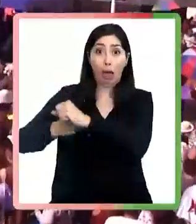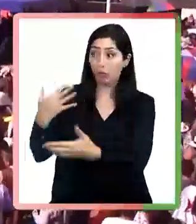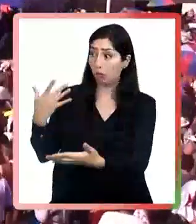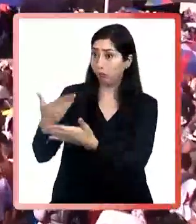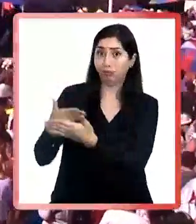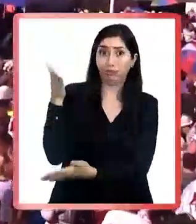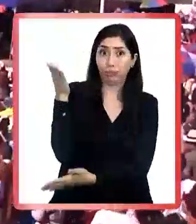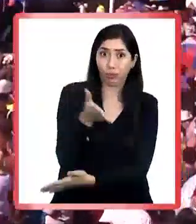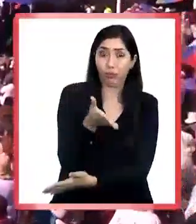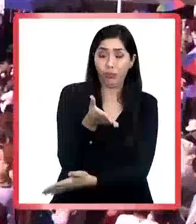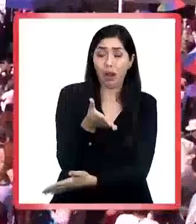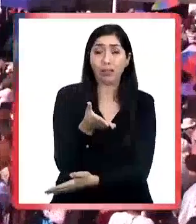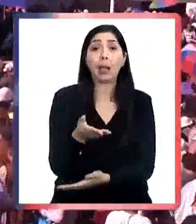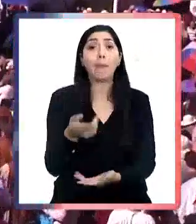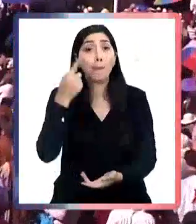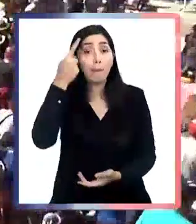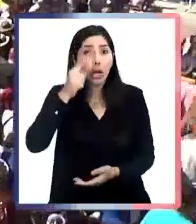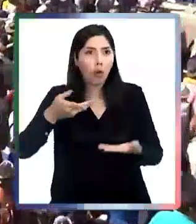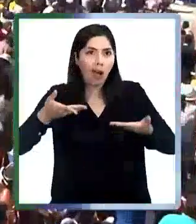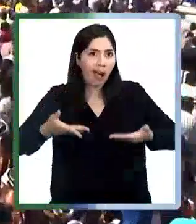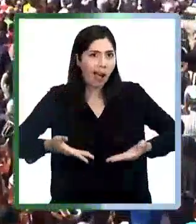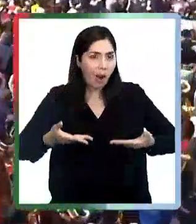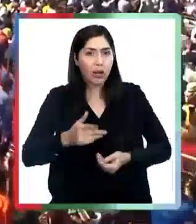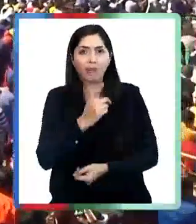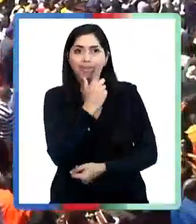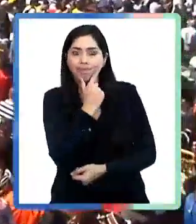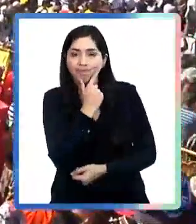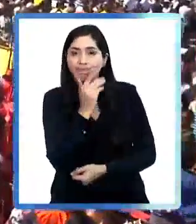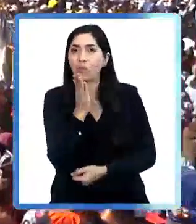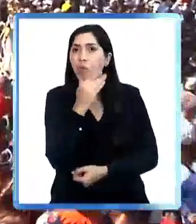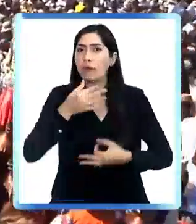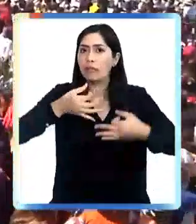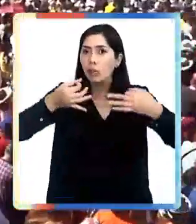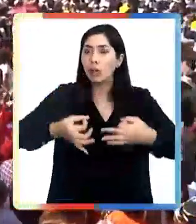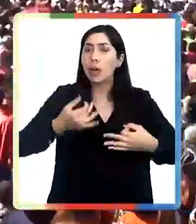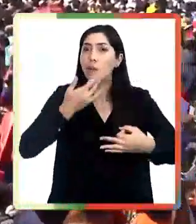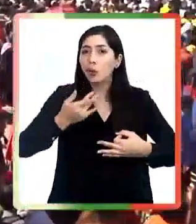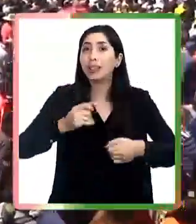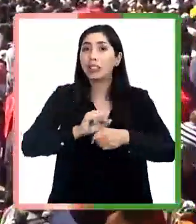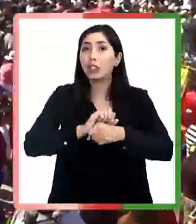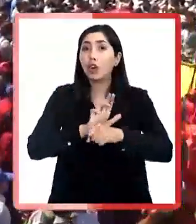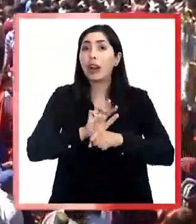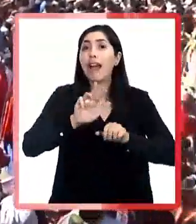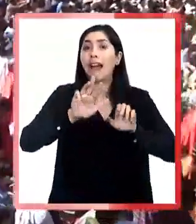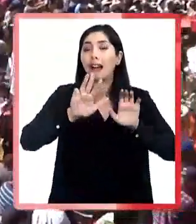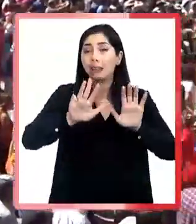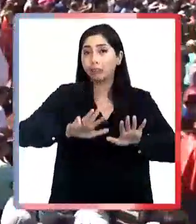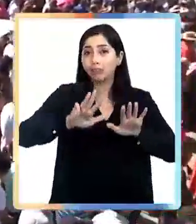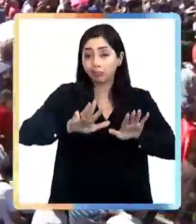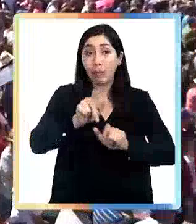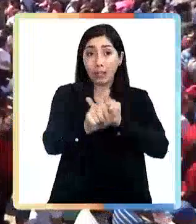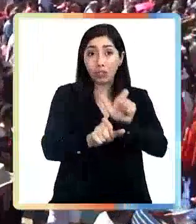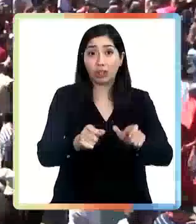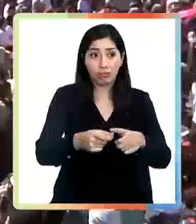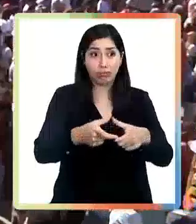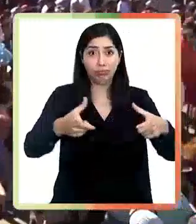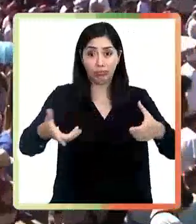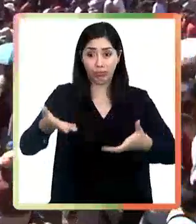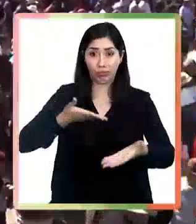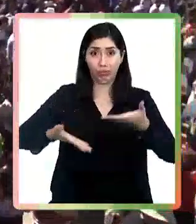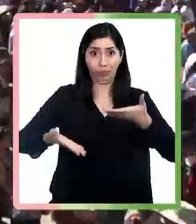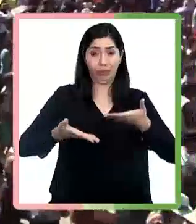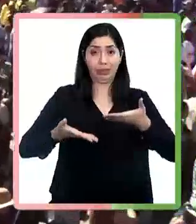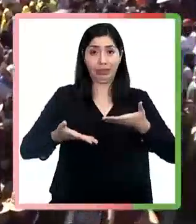restricciones. Sin embargo, hoy el panorama sería incierto ante un alza de casos. Ojalá el Ceremi de Salud